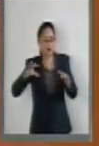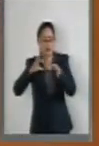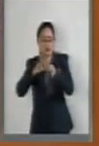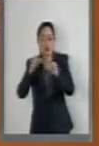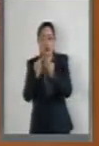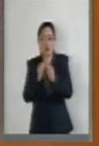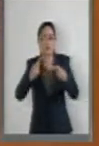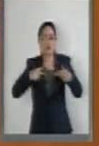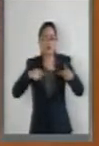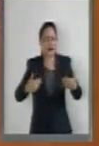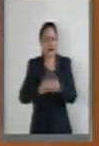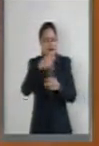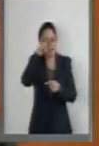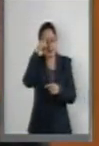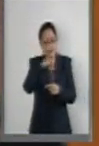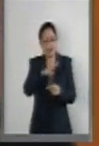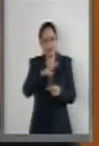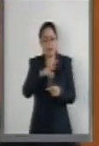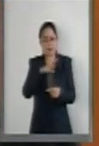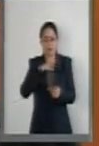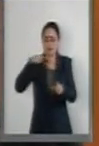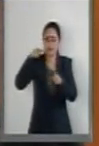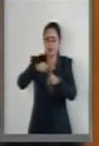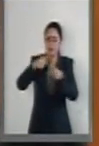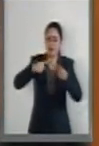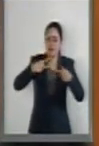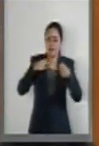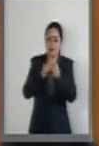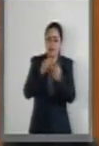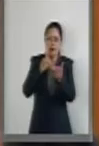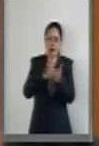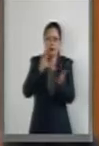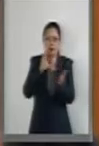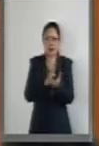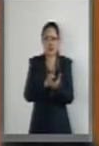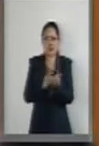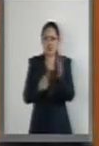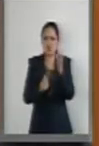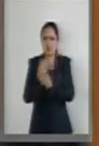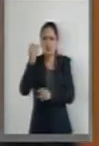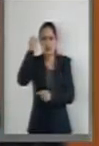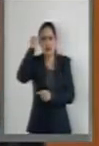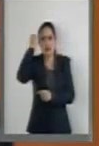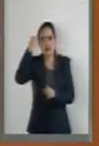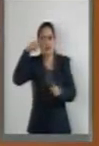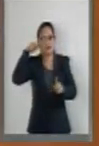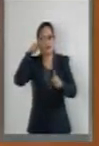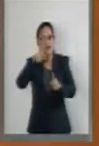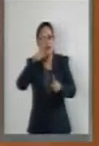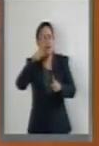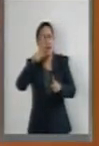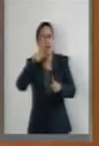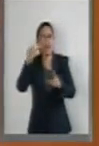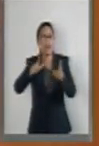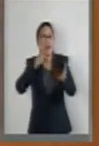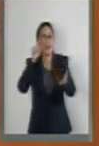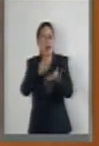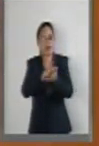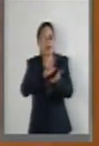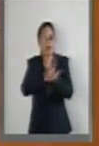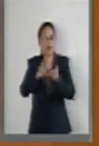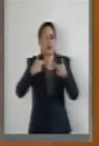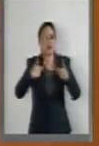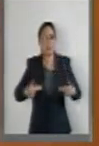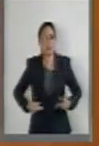es de manera fundamental, necesario para la nueva relación del Estado